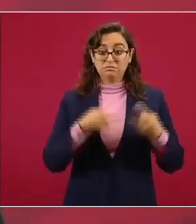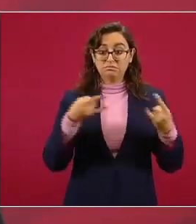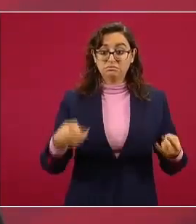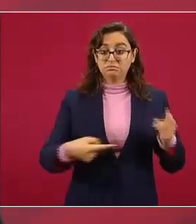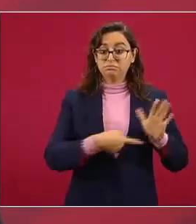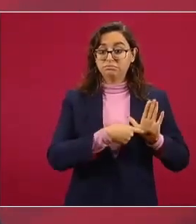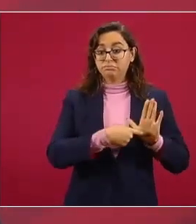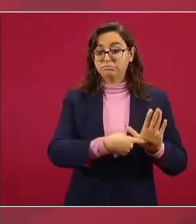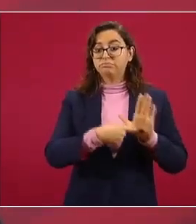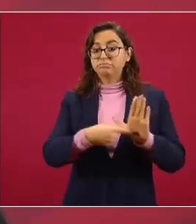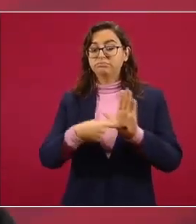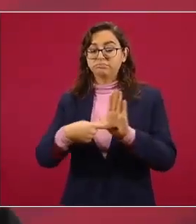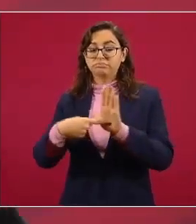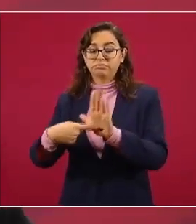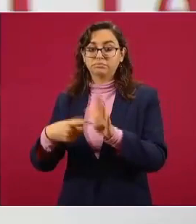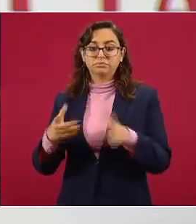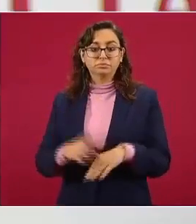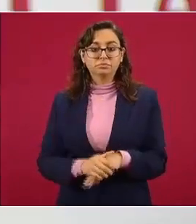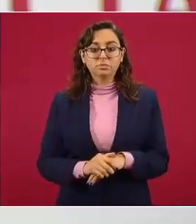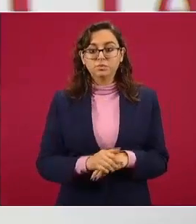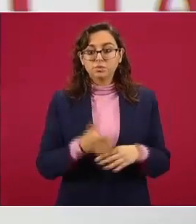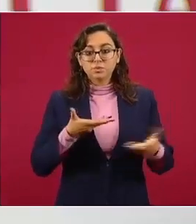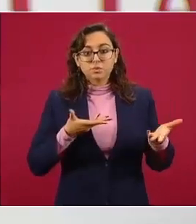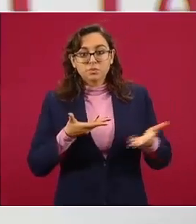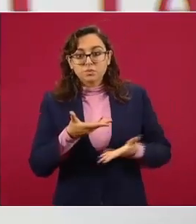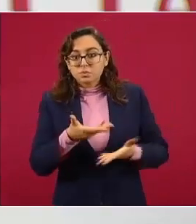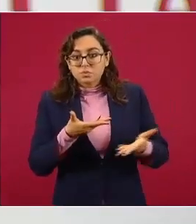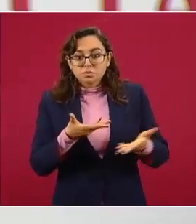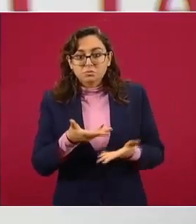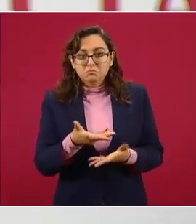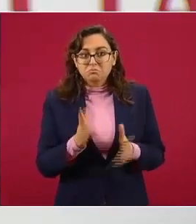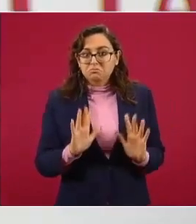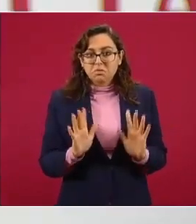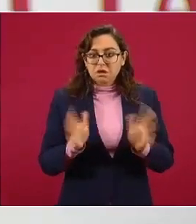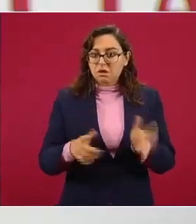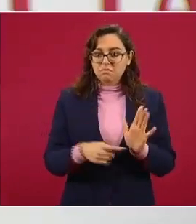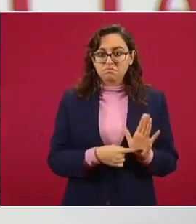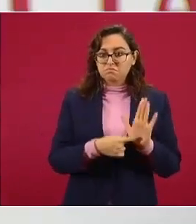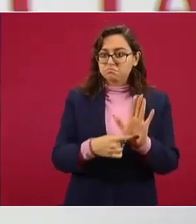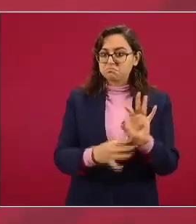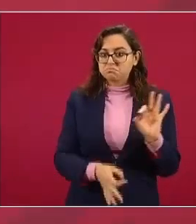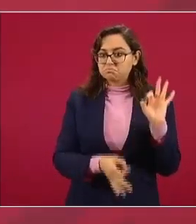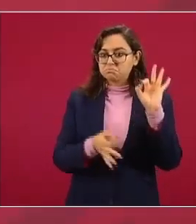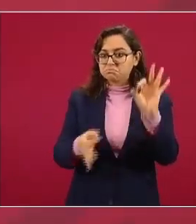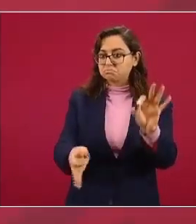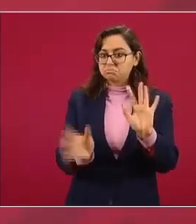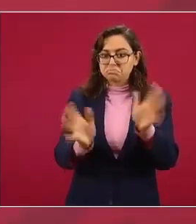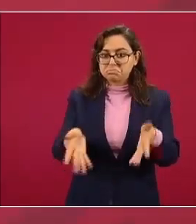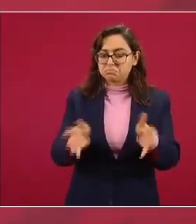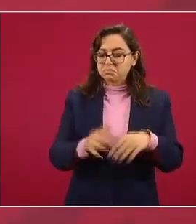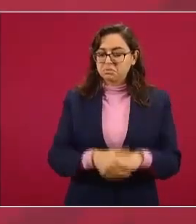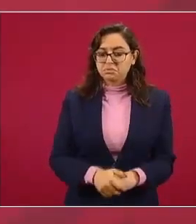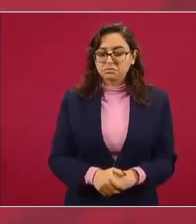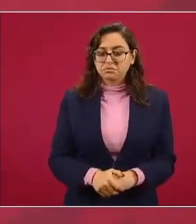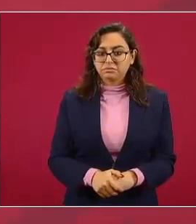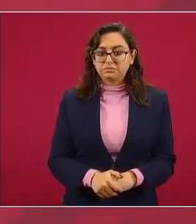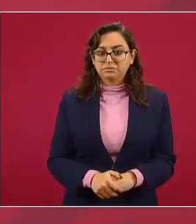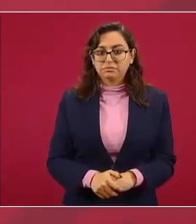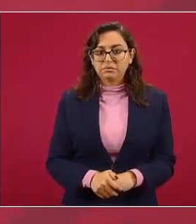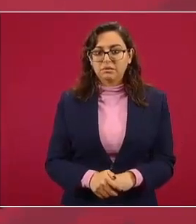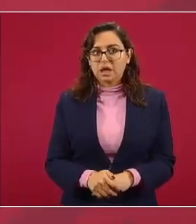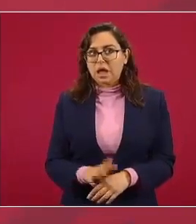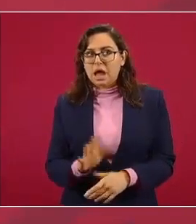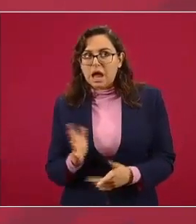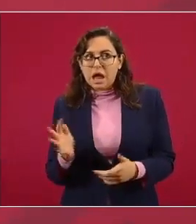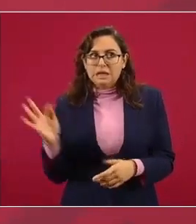la negociación es la que estoy diciendo no hay nada oculto en esta negociación siempre siempre habrá esa desconfianza bueno que se dio